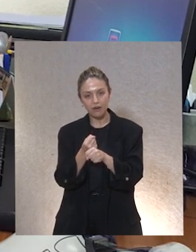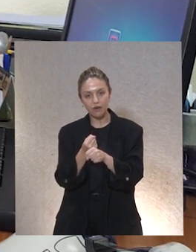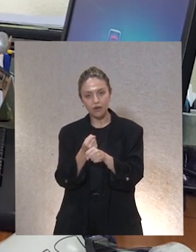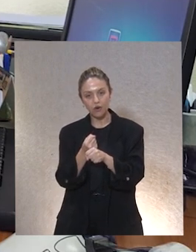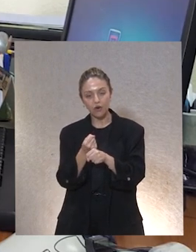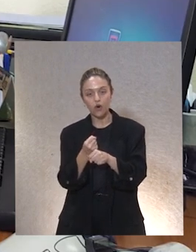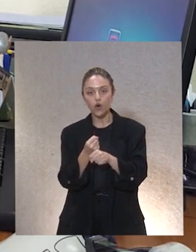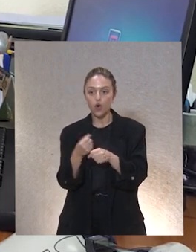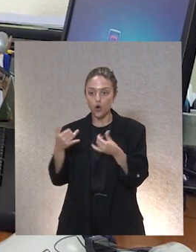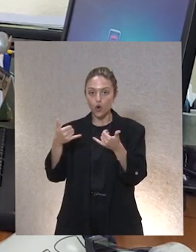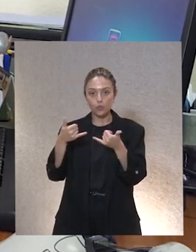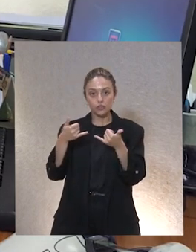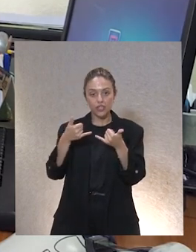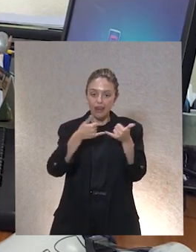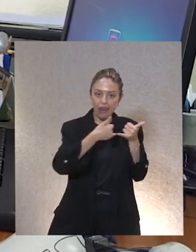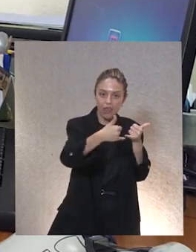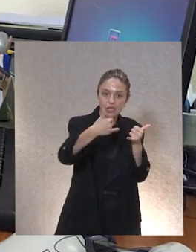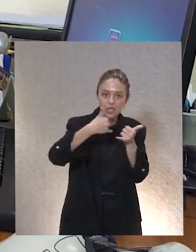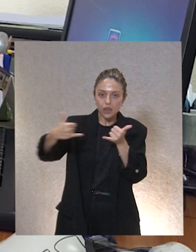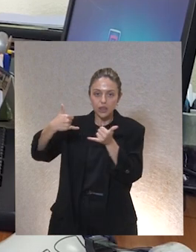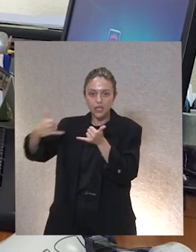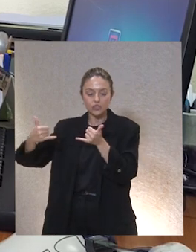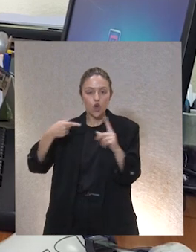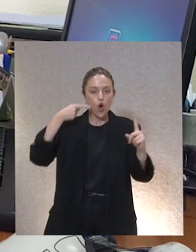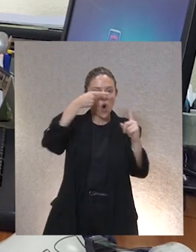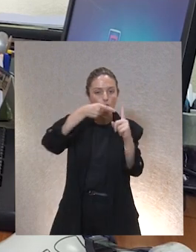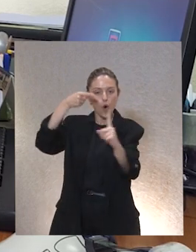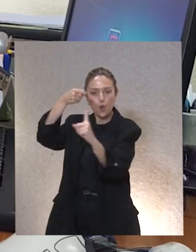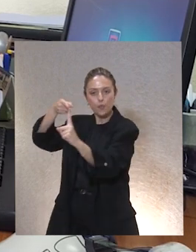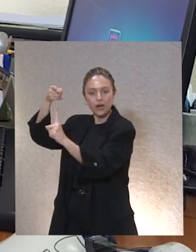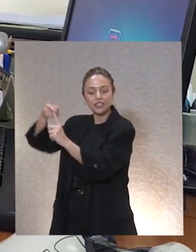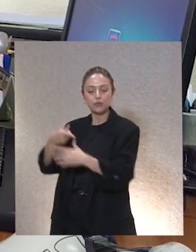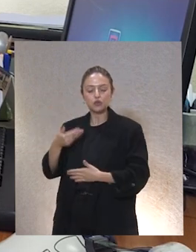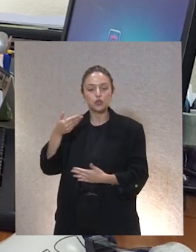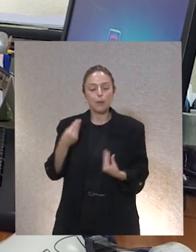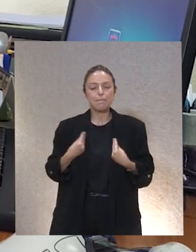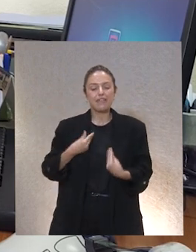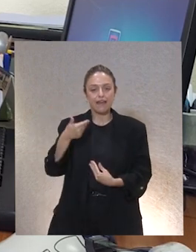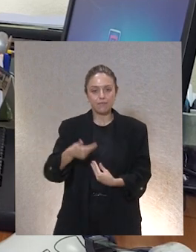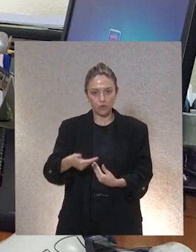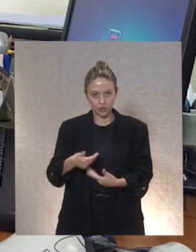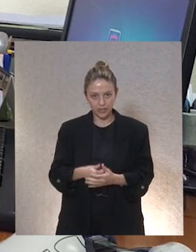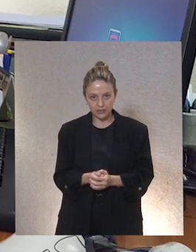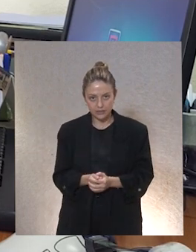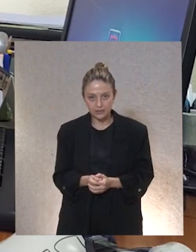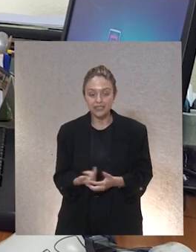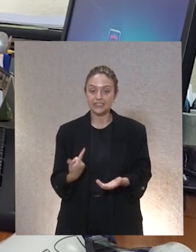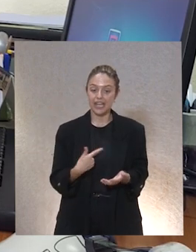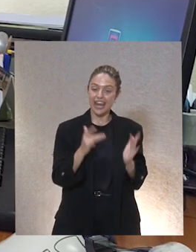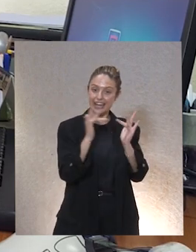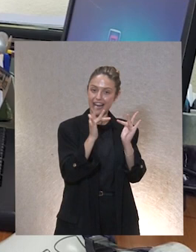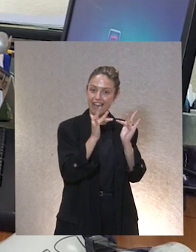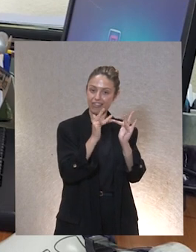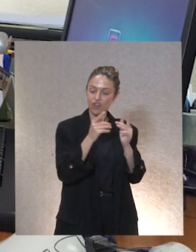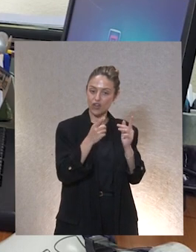grandes líneas sobre las que sobre las que vamos estableciendo objetivos que puedan ser importantes en su vida la primera son las relaciones interpersonales qué